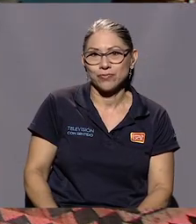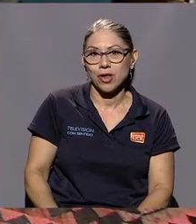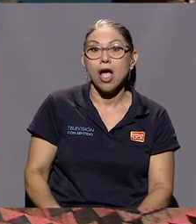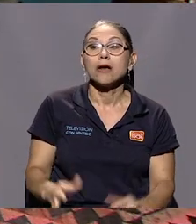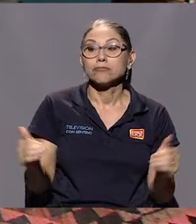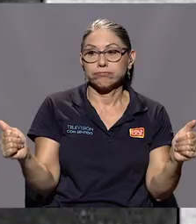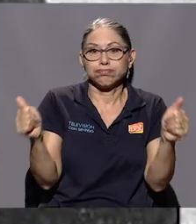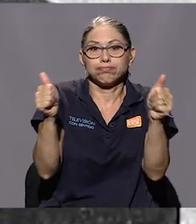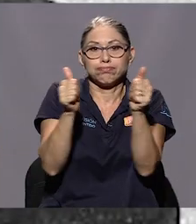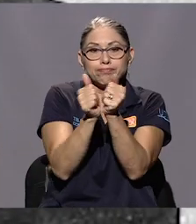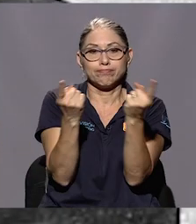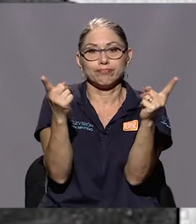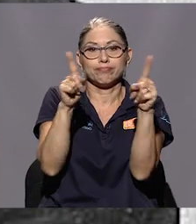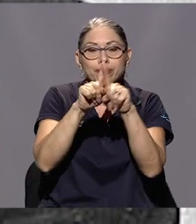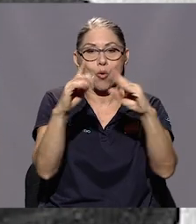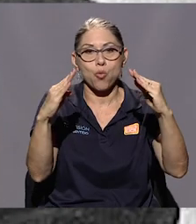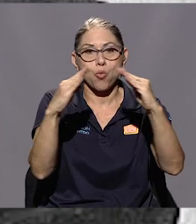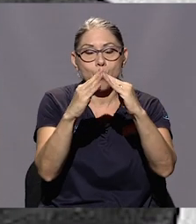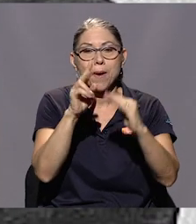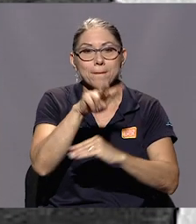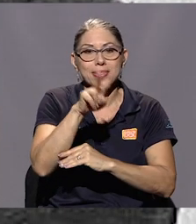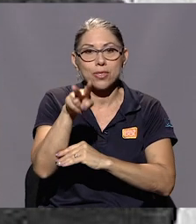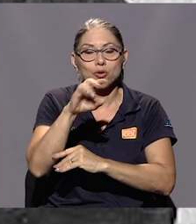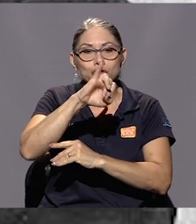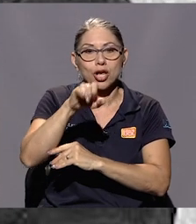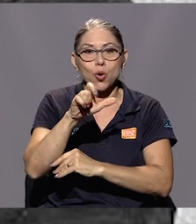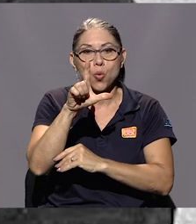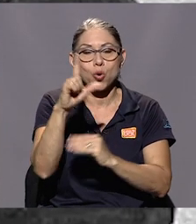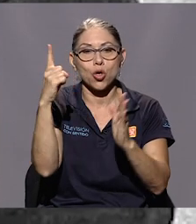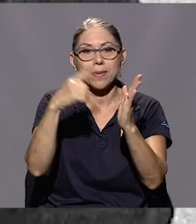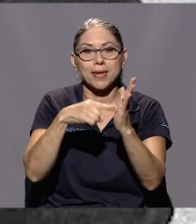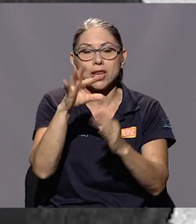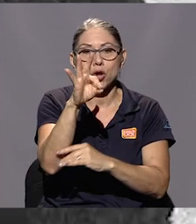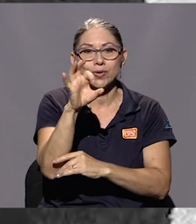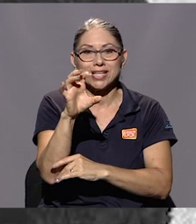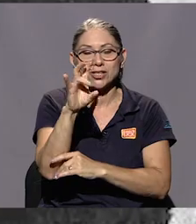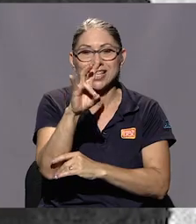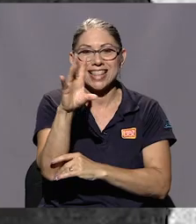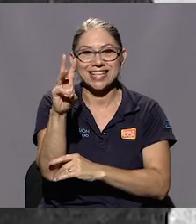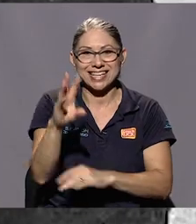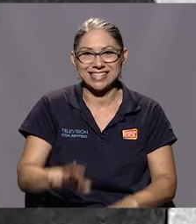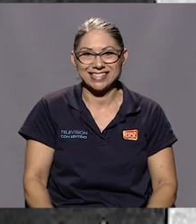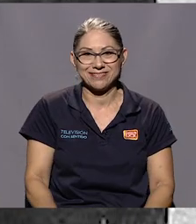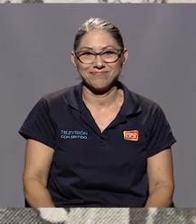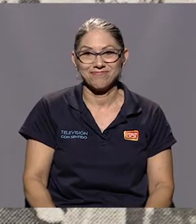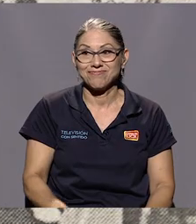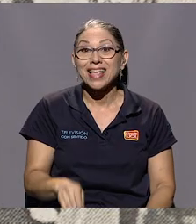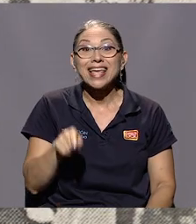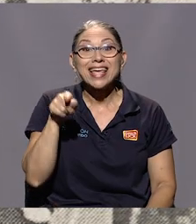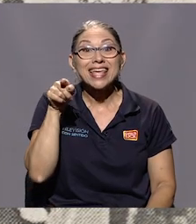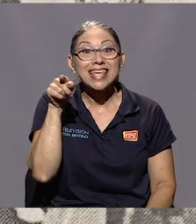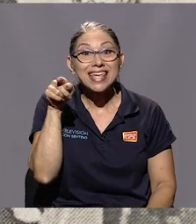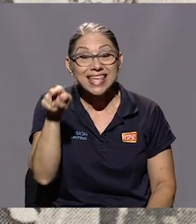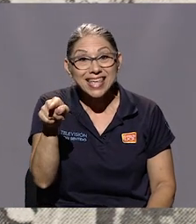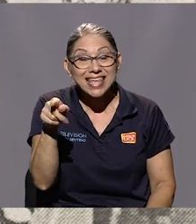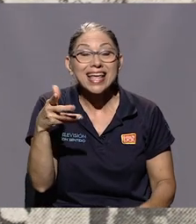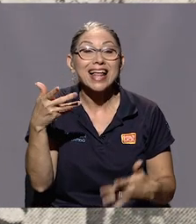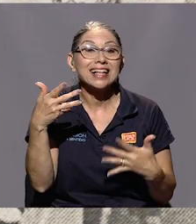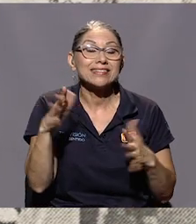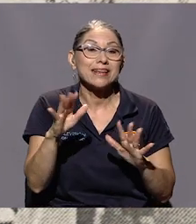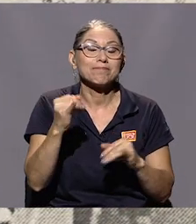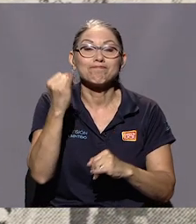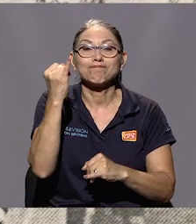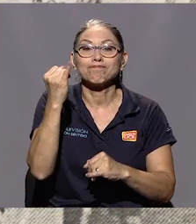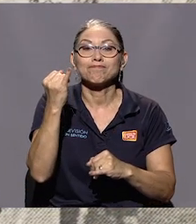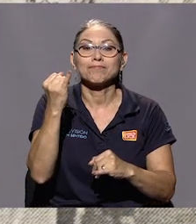y nos fuimos a vivir juntos el 22 de julio de 1976, y José dejó de respirar en La